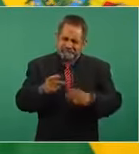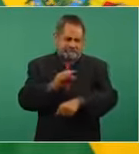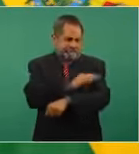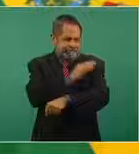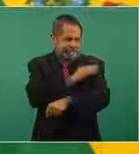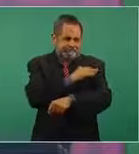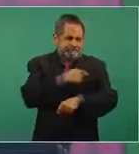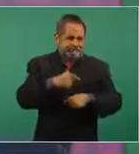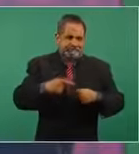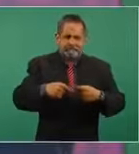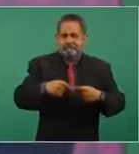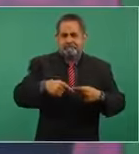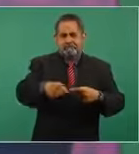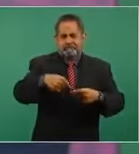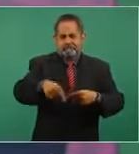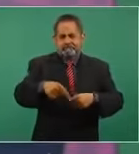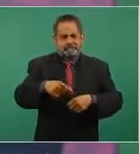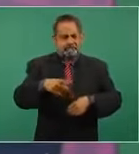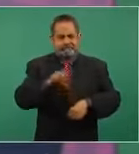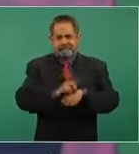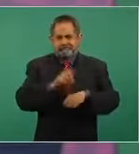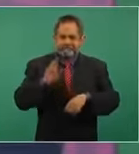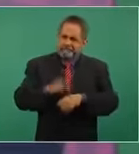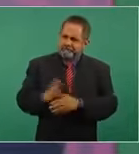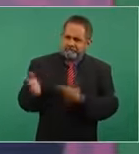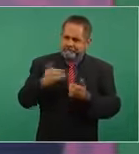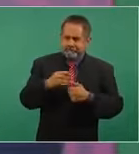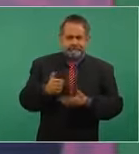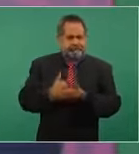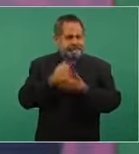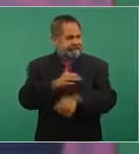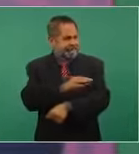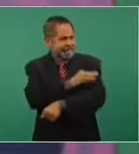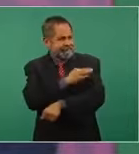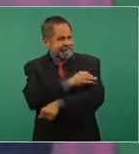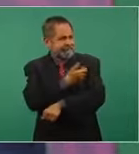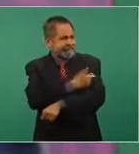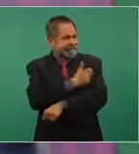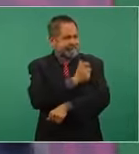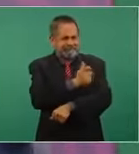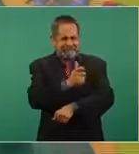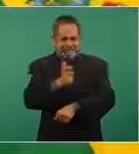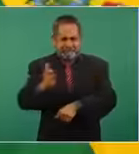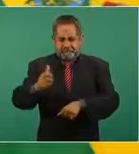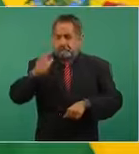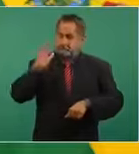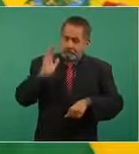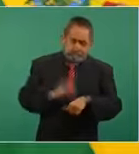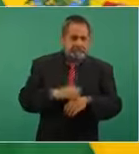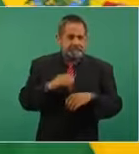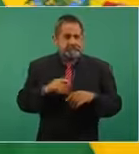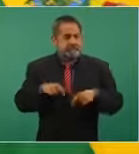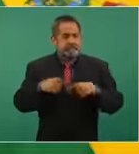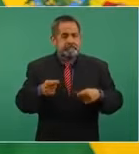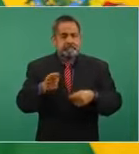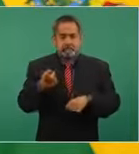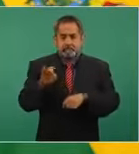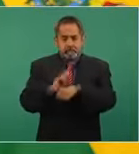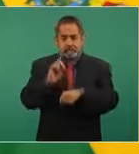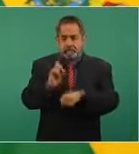estos días vamos a incrementar el número de vacunados diarios.